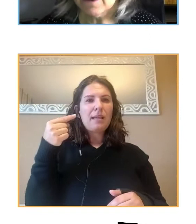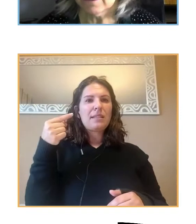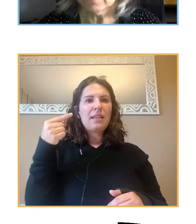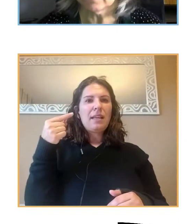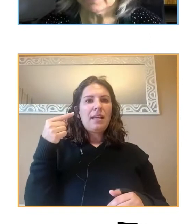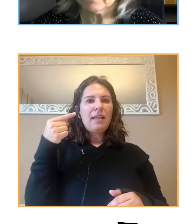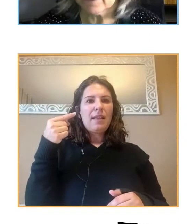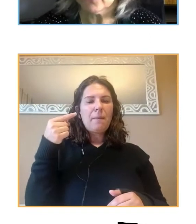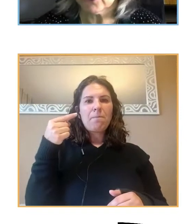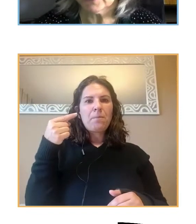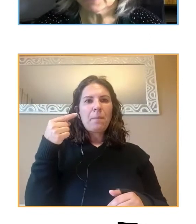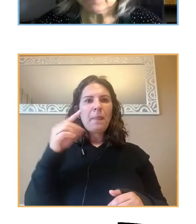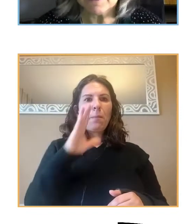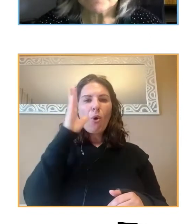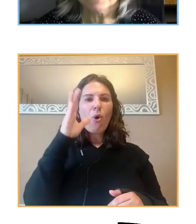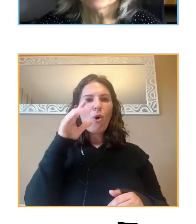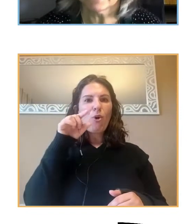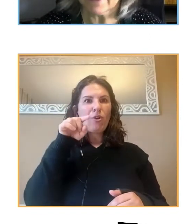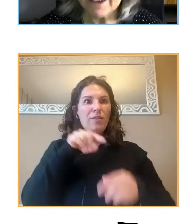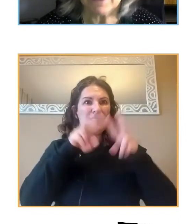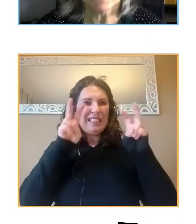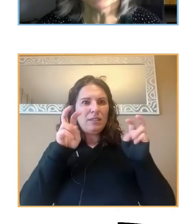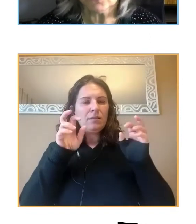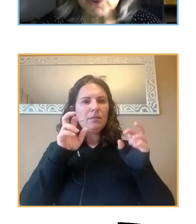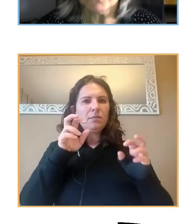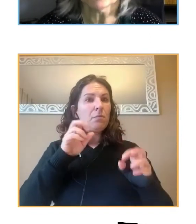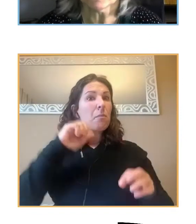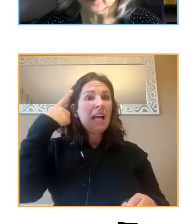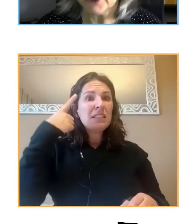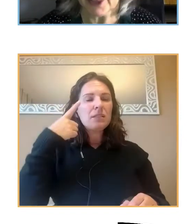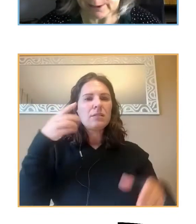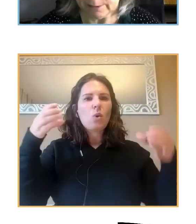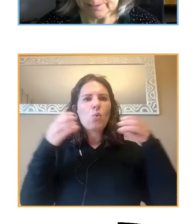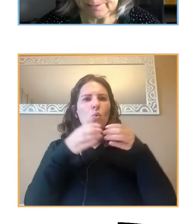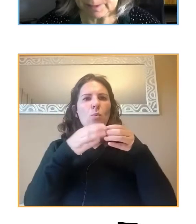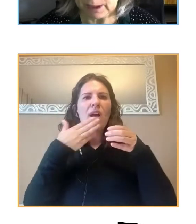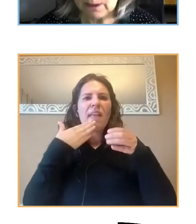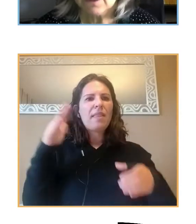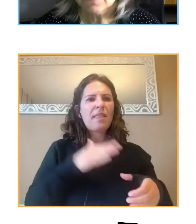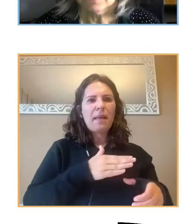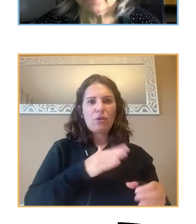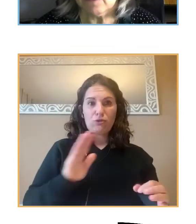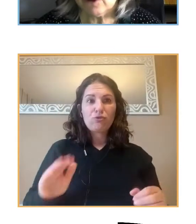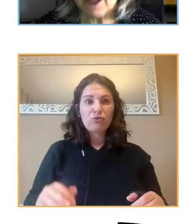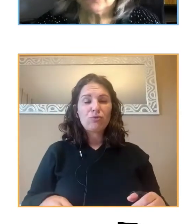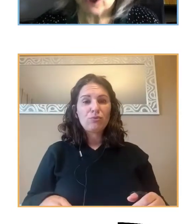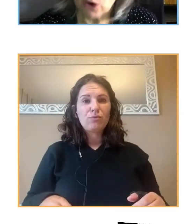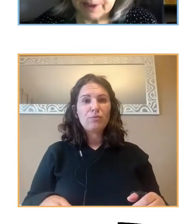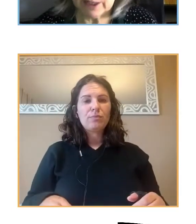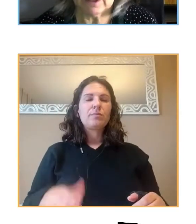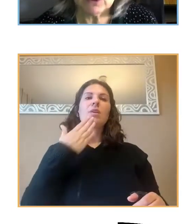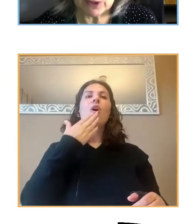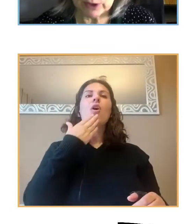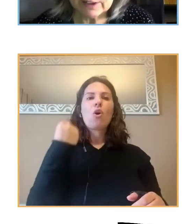emoción negativa se dan en el grupo de menor edad. Estamos hablando de